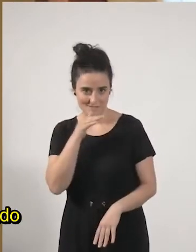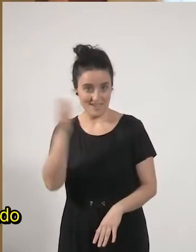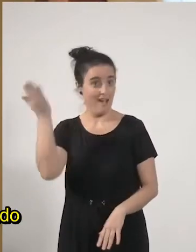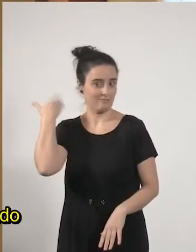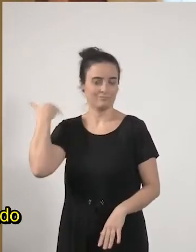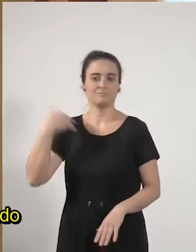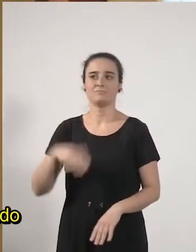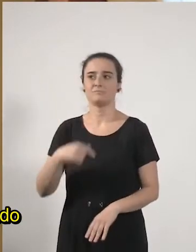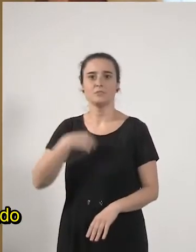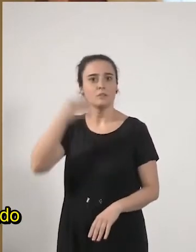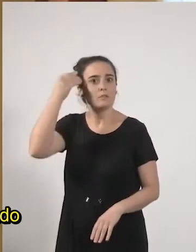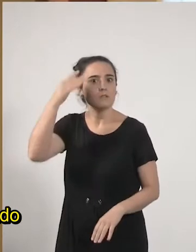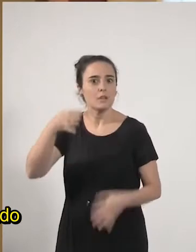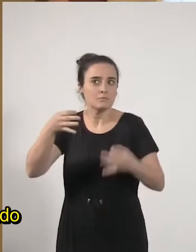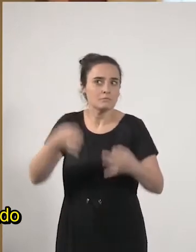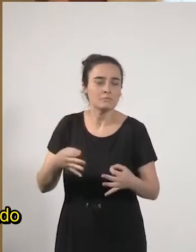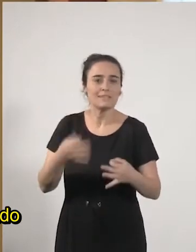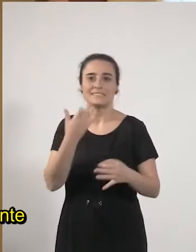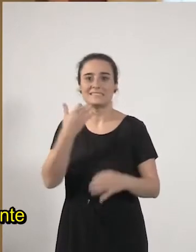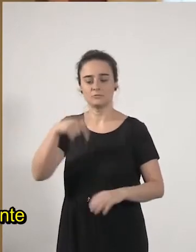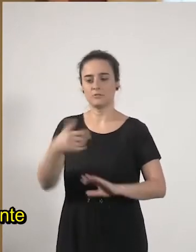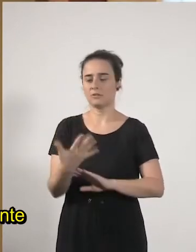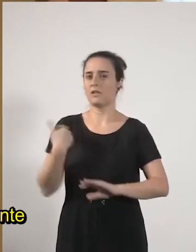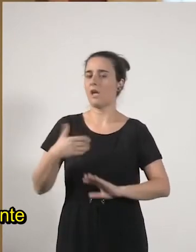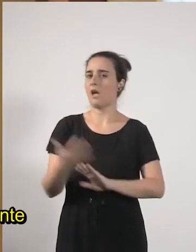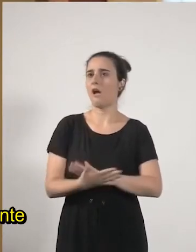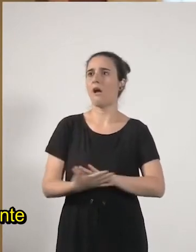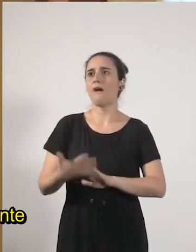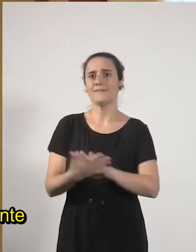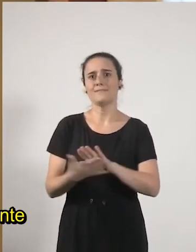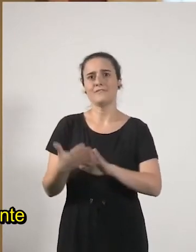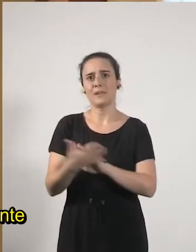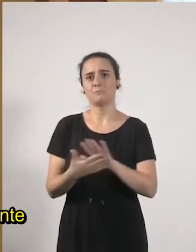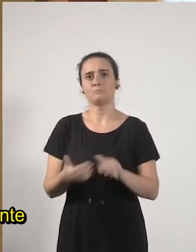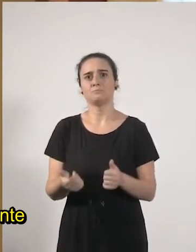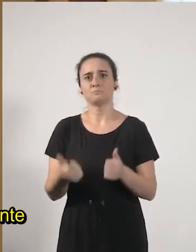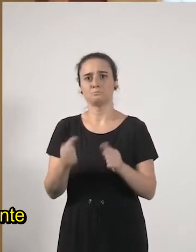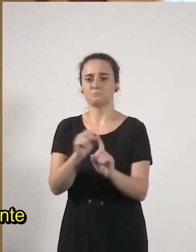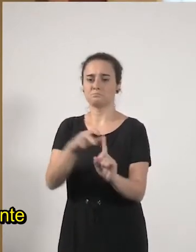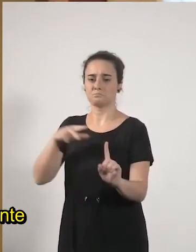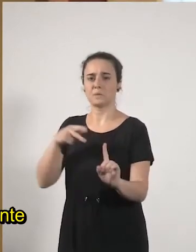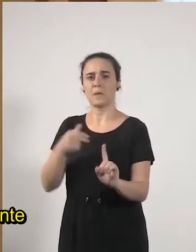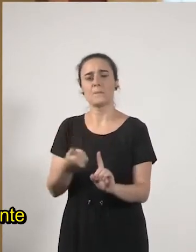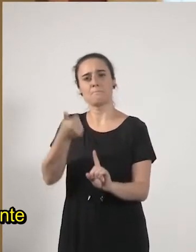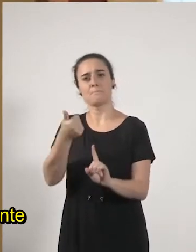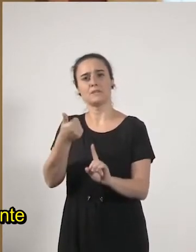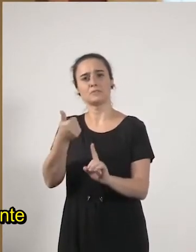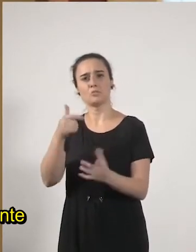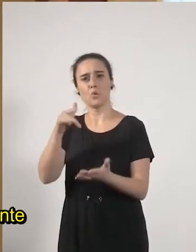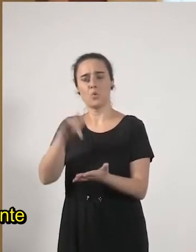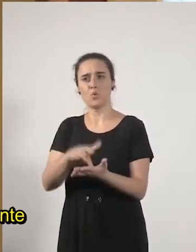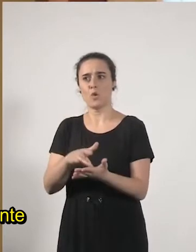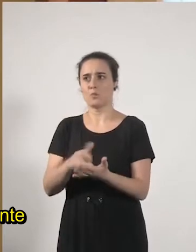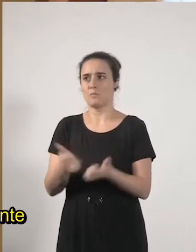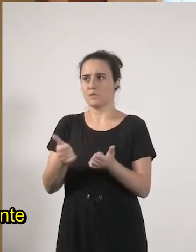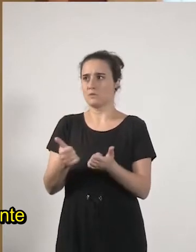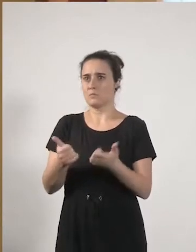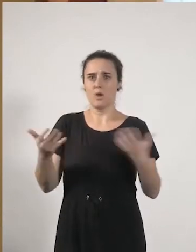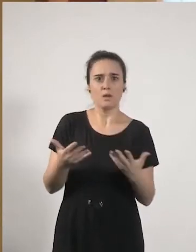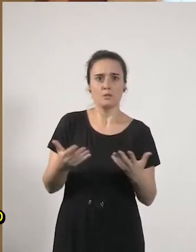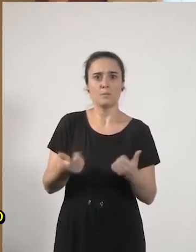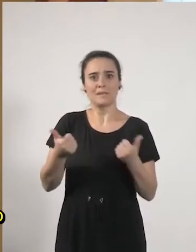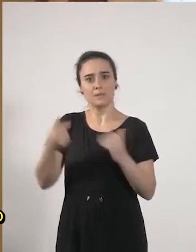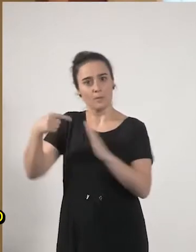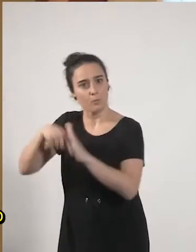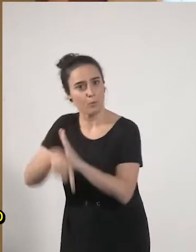demasiado si hoy hablamos ya de una mirada menos en lo emergente y tal vez más profunda.